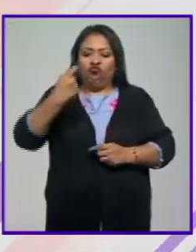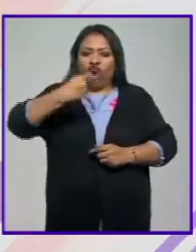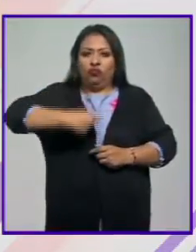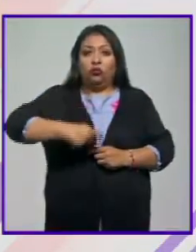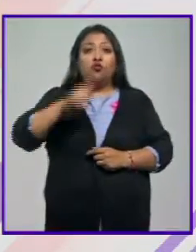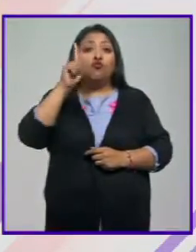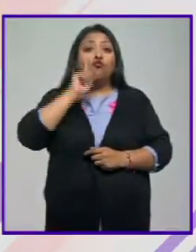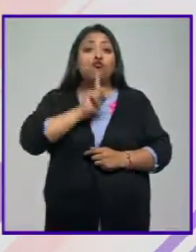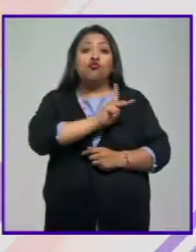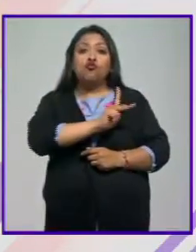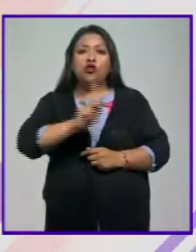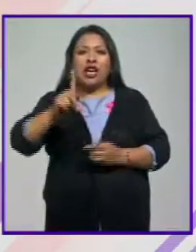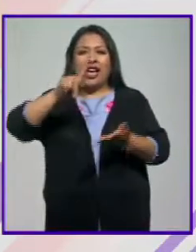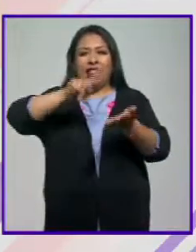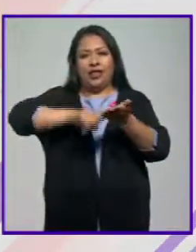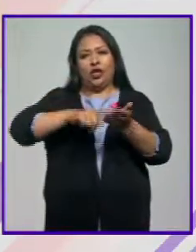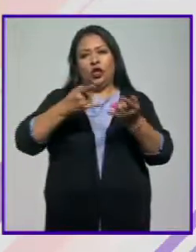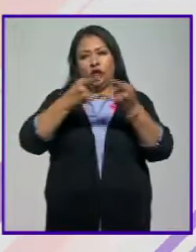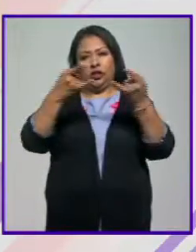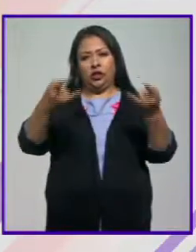las mexicanas en la historia.